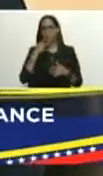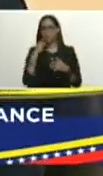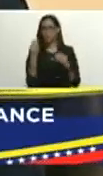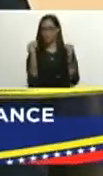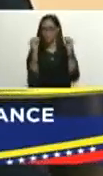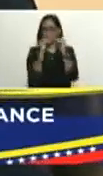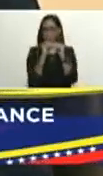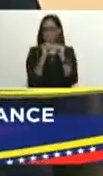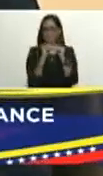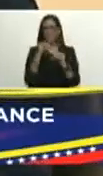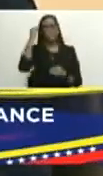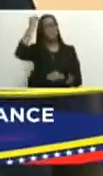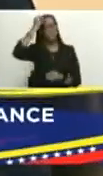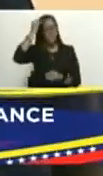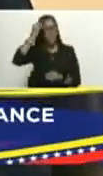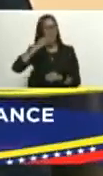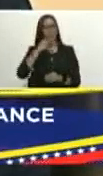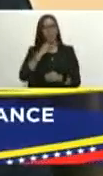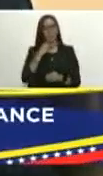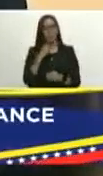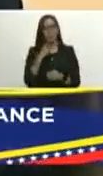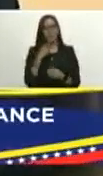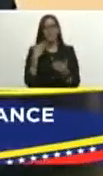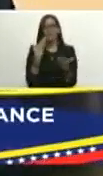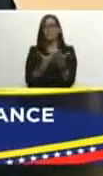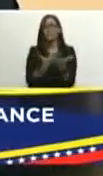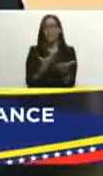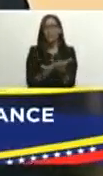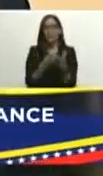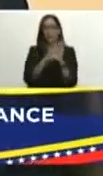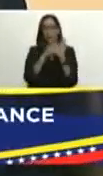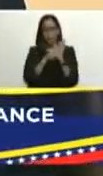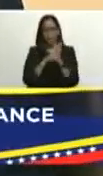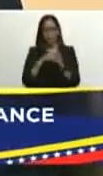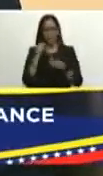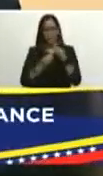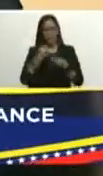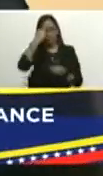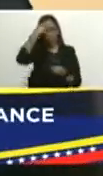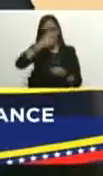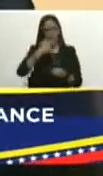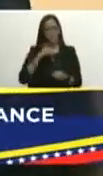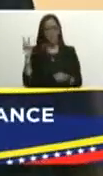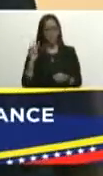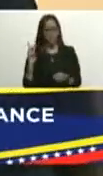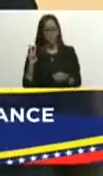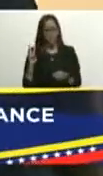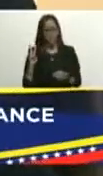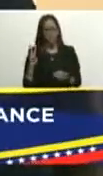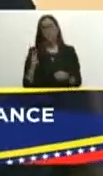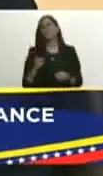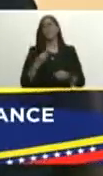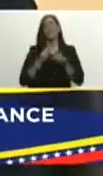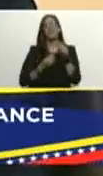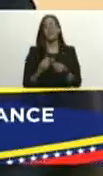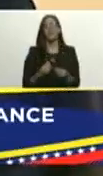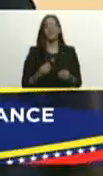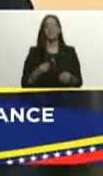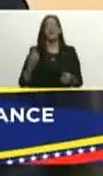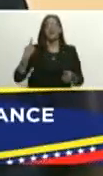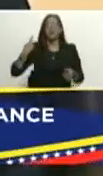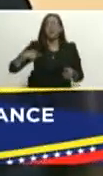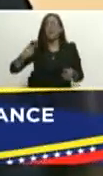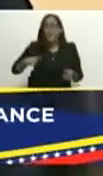pensamiento político que se plasmó en la constitución que hizo el pueblo venezolano que hicieron que hicimos los que tuvimos quienes